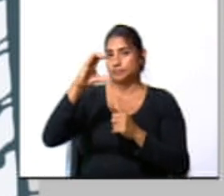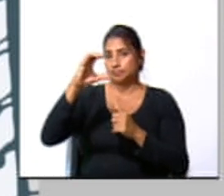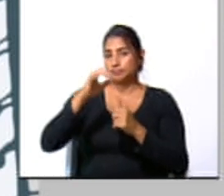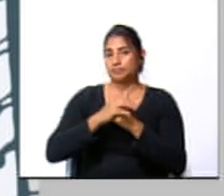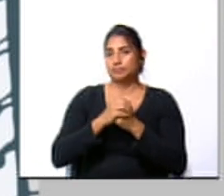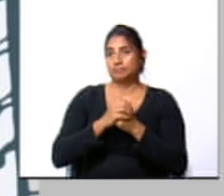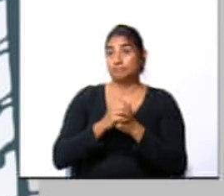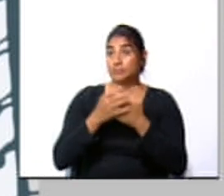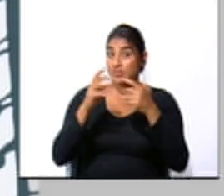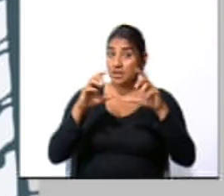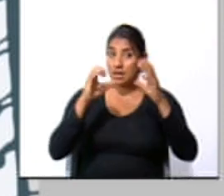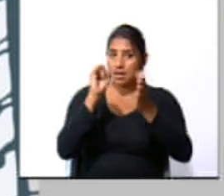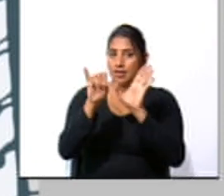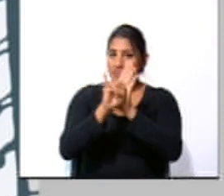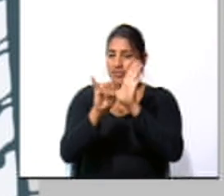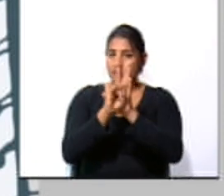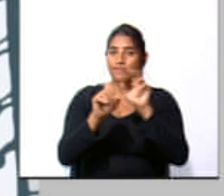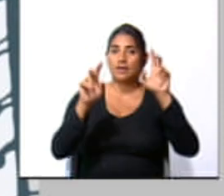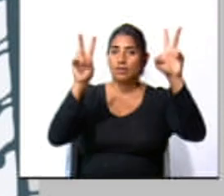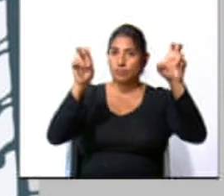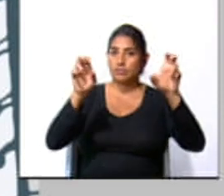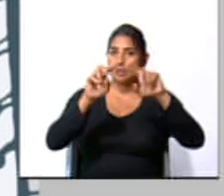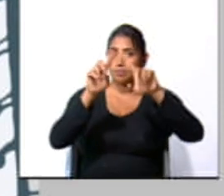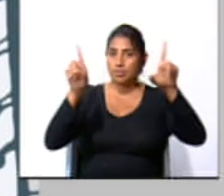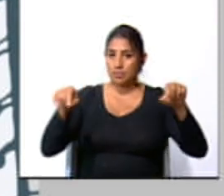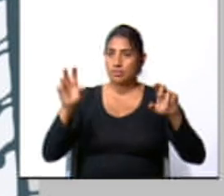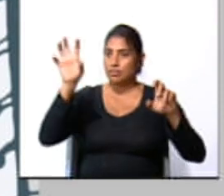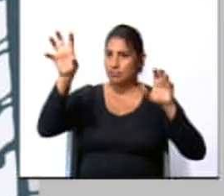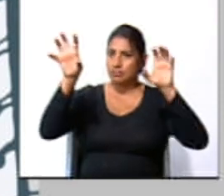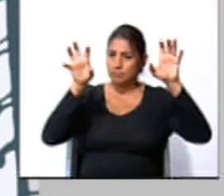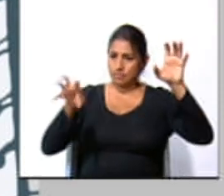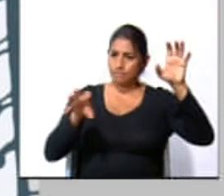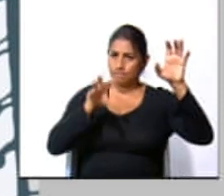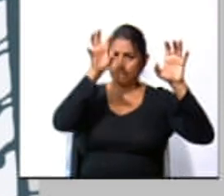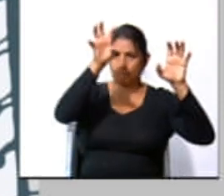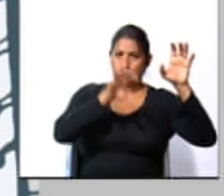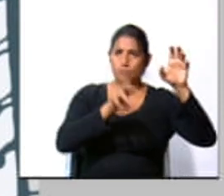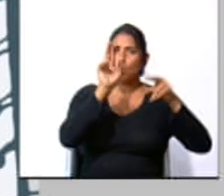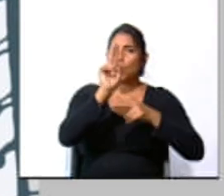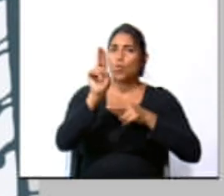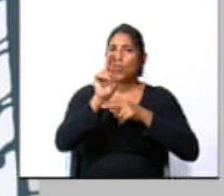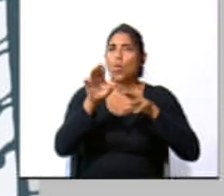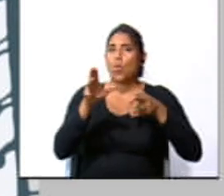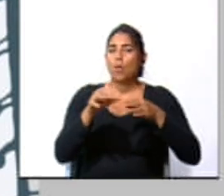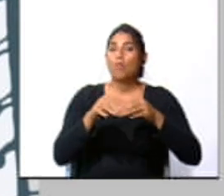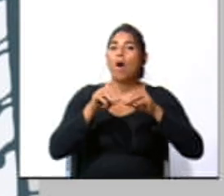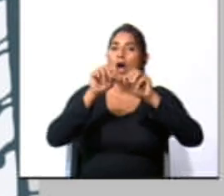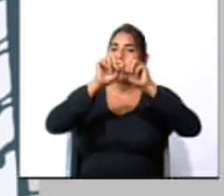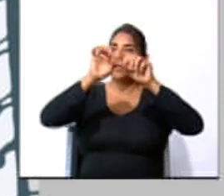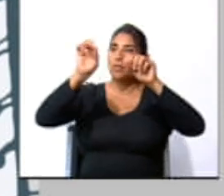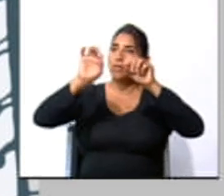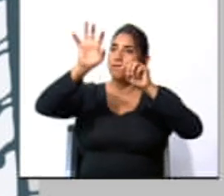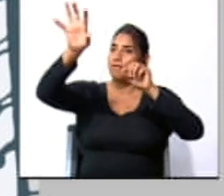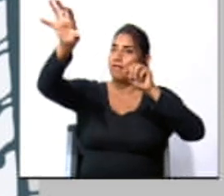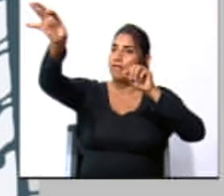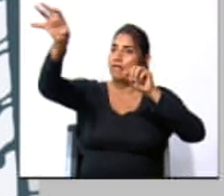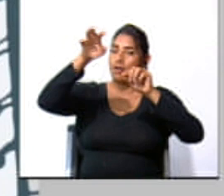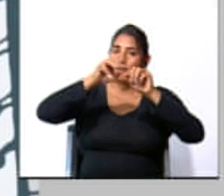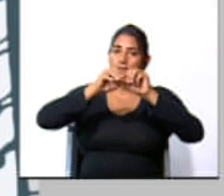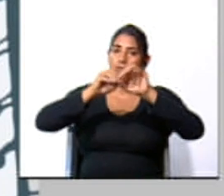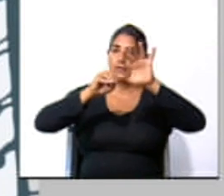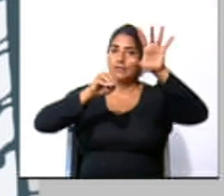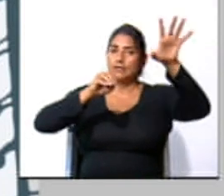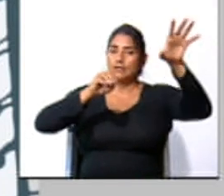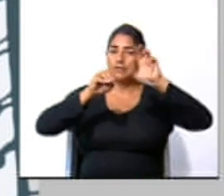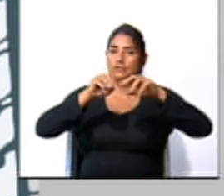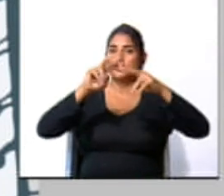Cuando identifiques un tema que contenga o agrupe varios temas, utilízalo como uno de los brazos del mapa. Estos son los temas de